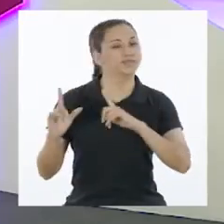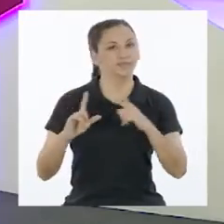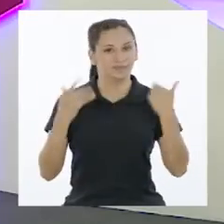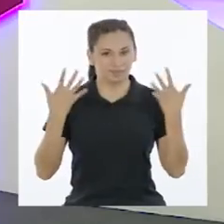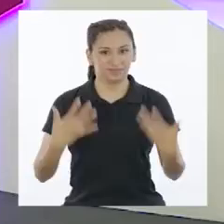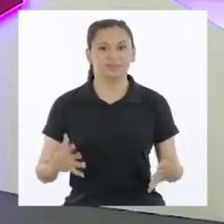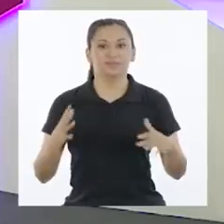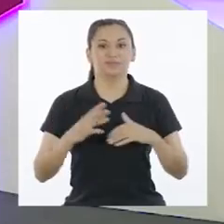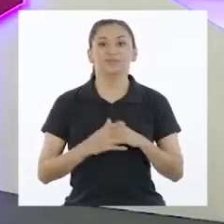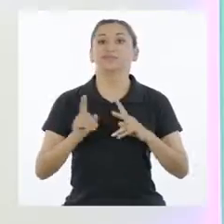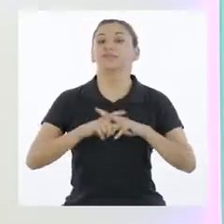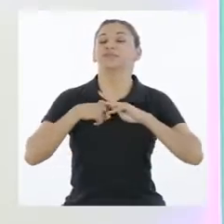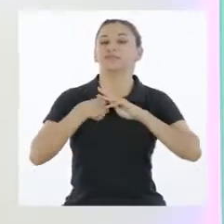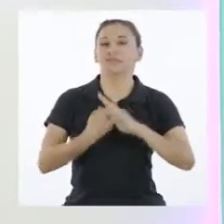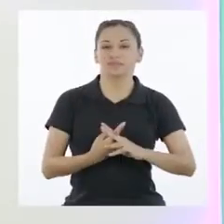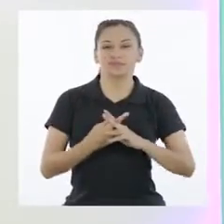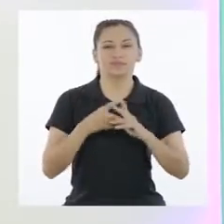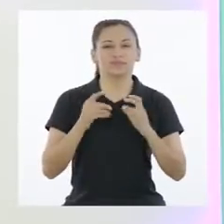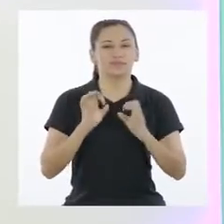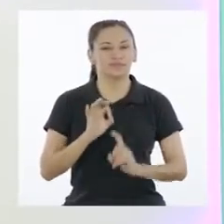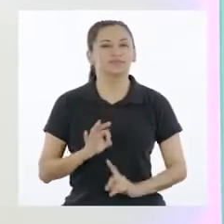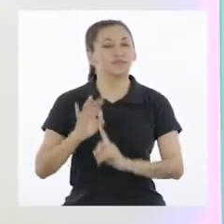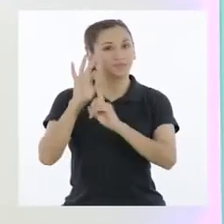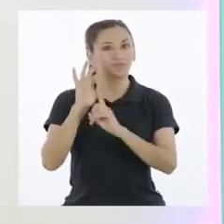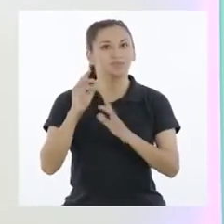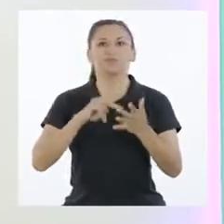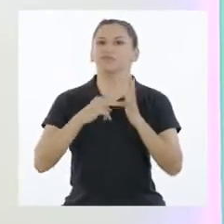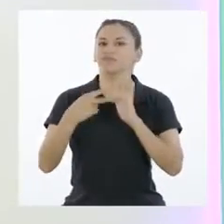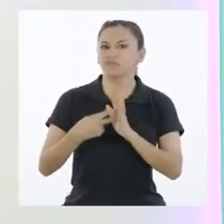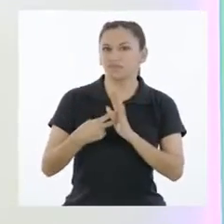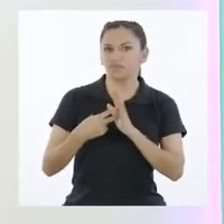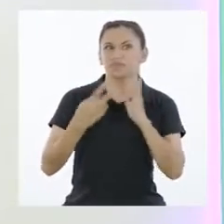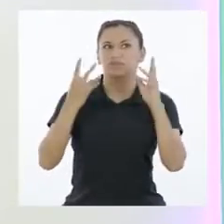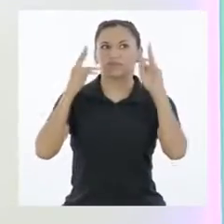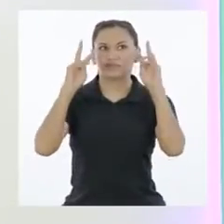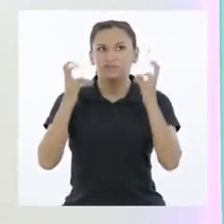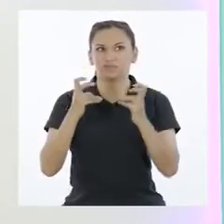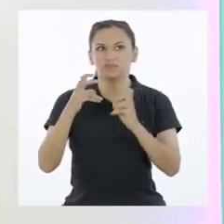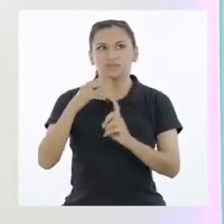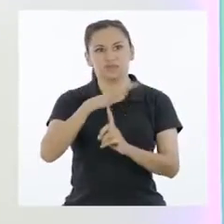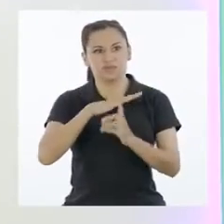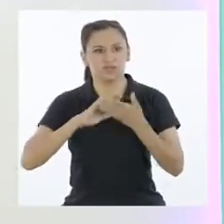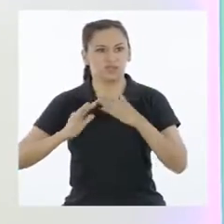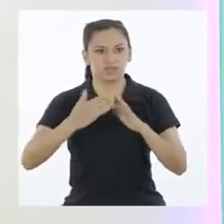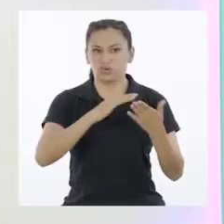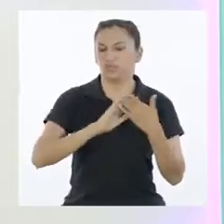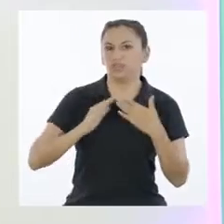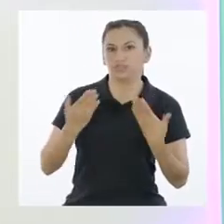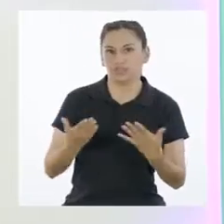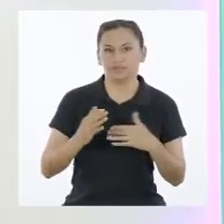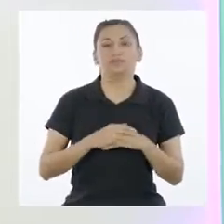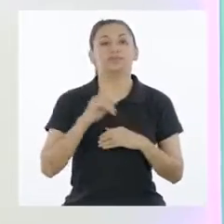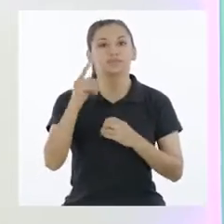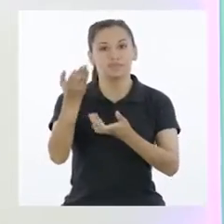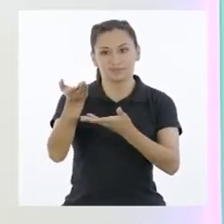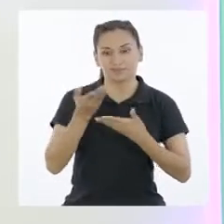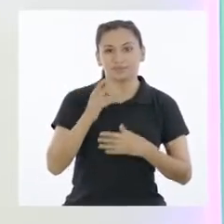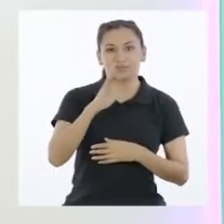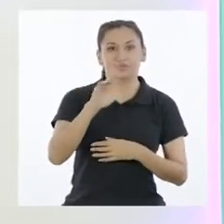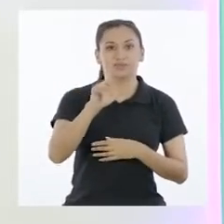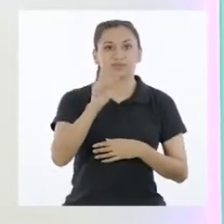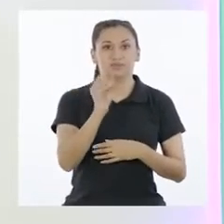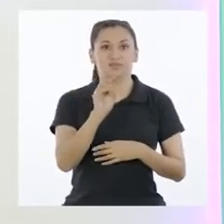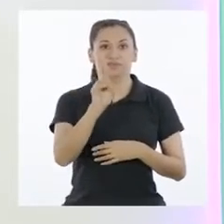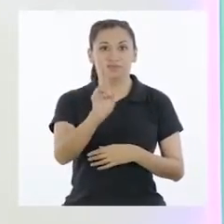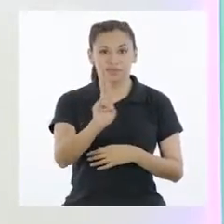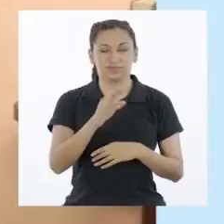Ya estamos de vuelta. Empecemos por lo elemental. ¿Qué es un asunto público? Para eso nos acompaña la profesora